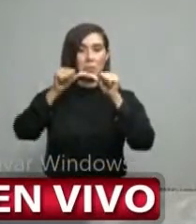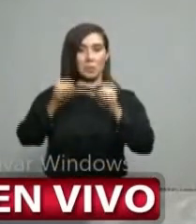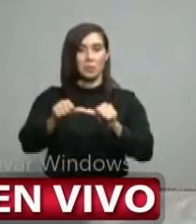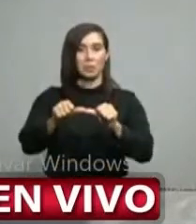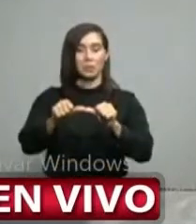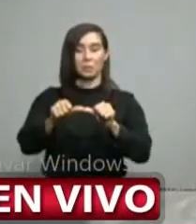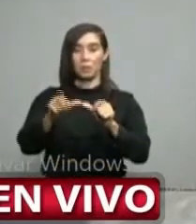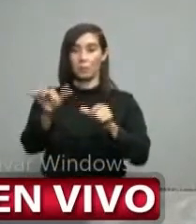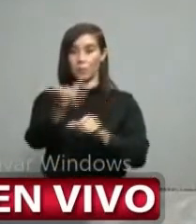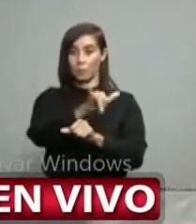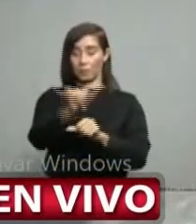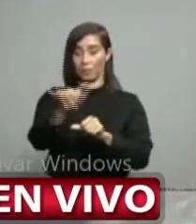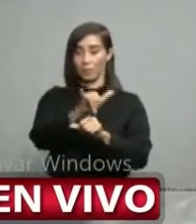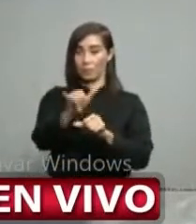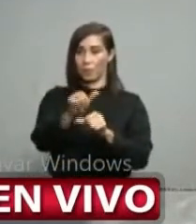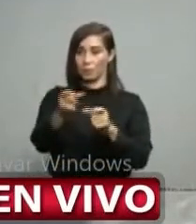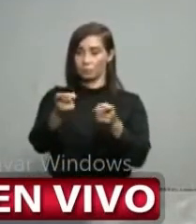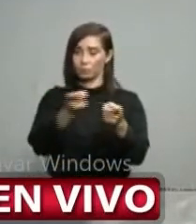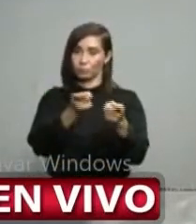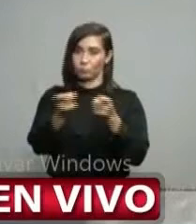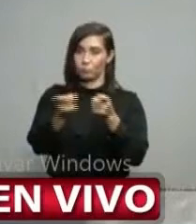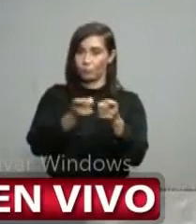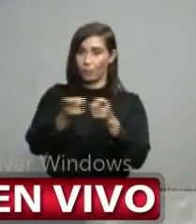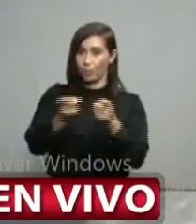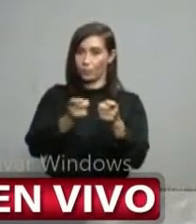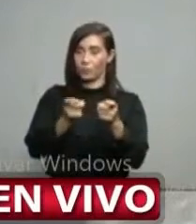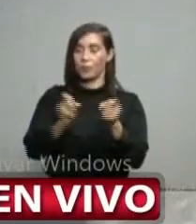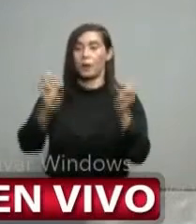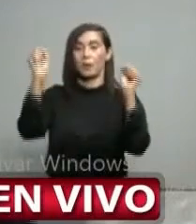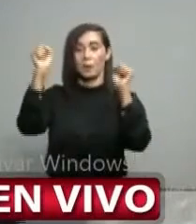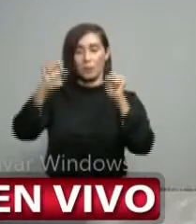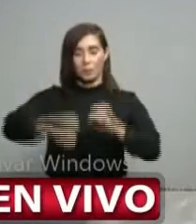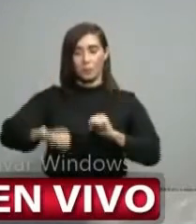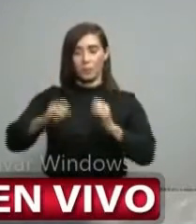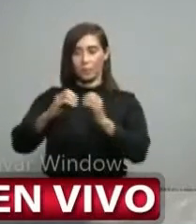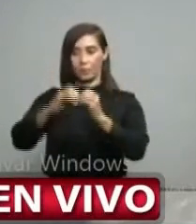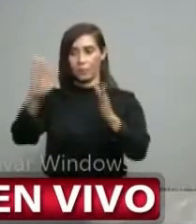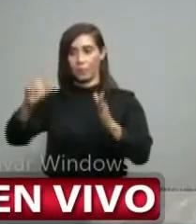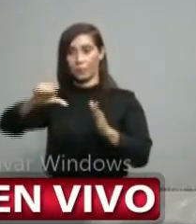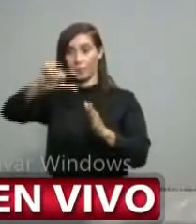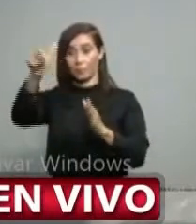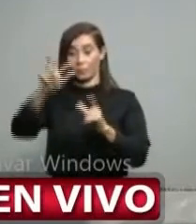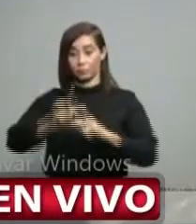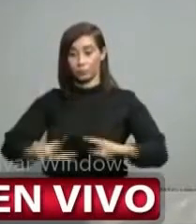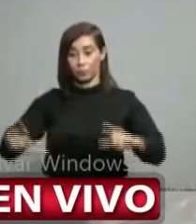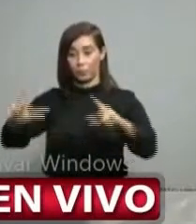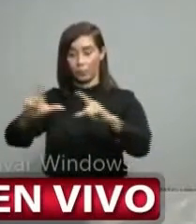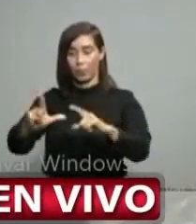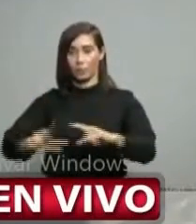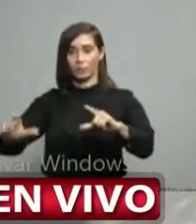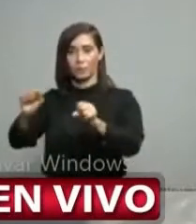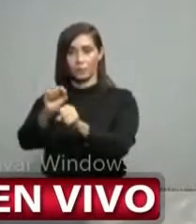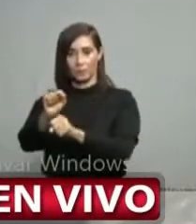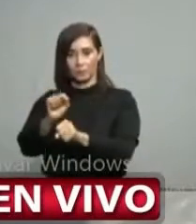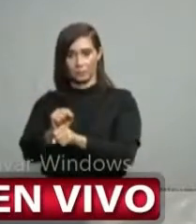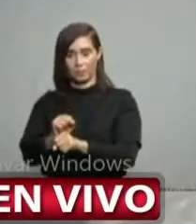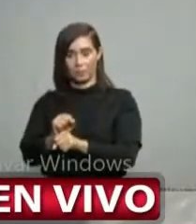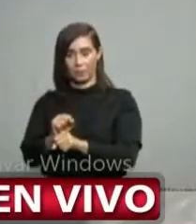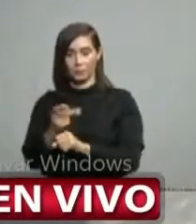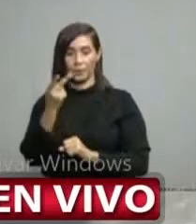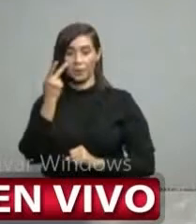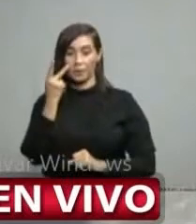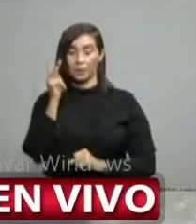mayor, que podamos mantener indicadores de esta naturaleza bajo control. Si nos vamos a la hospitalización,